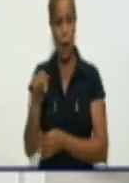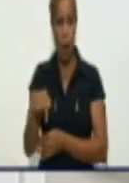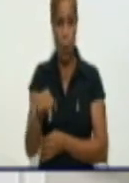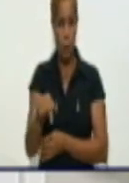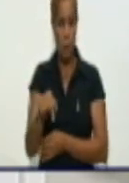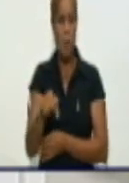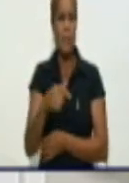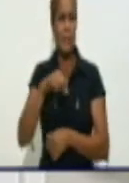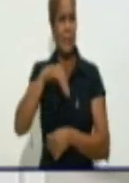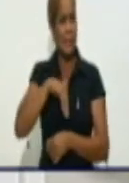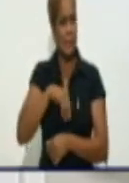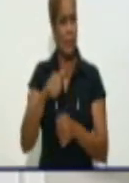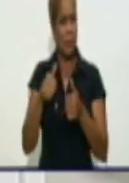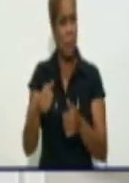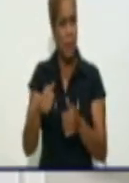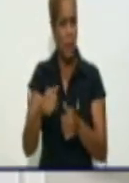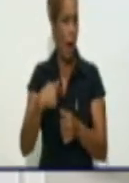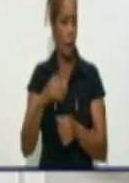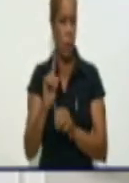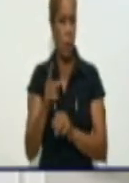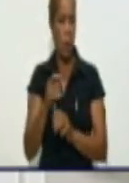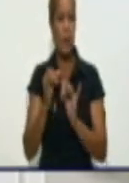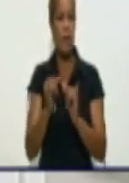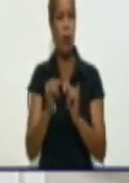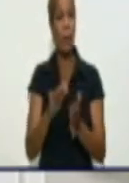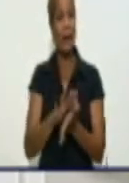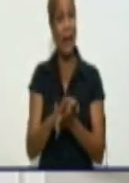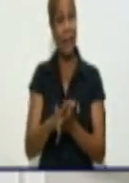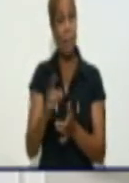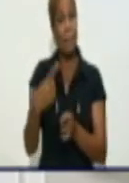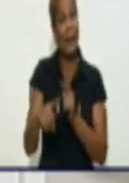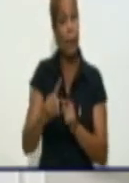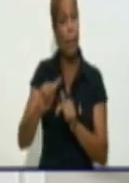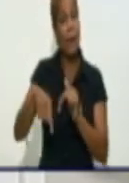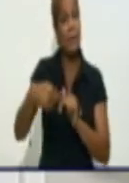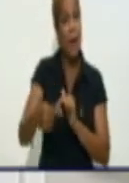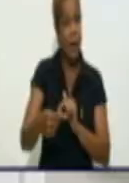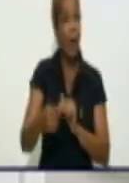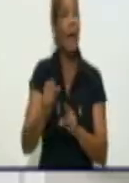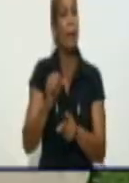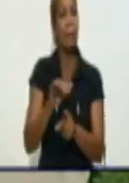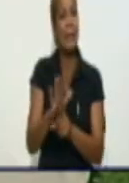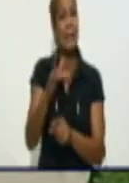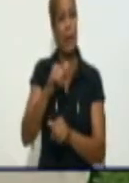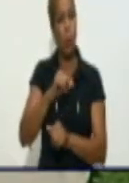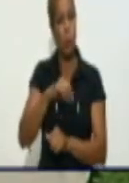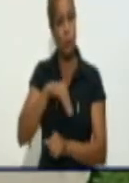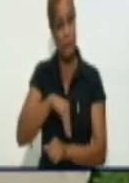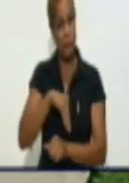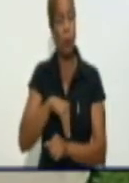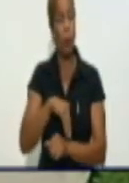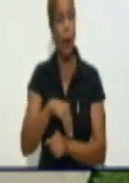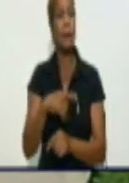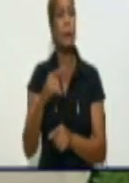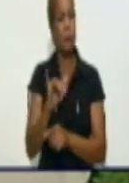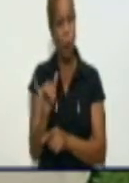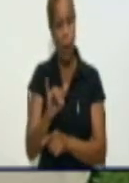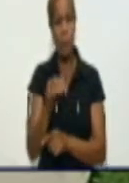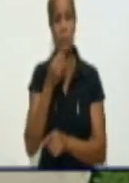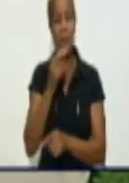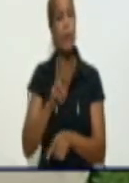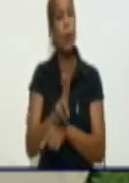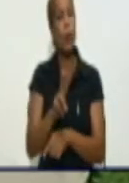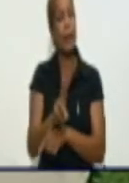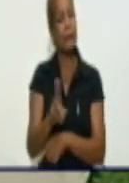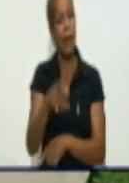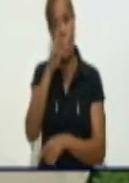Pero mañana comienza con síntomas. Y se convierte en sospechoso. Doctora, incluso aunque esté asintomático, esa persona que está en el periodo de